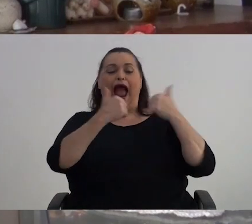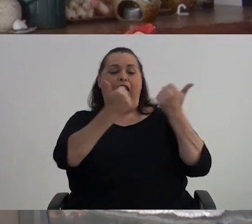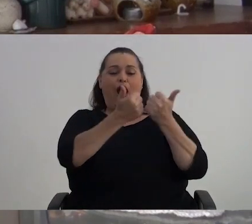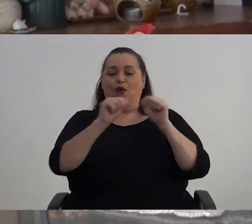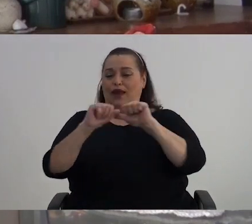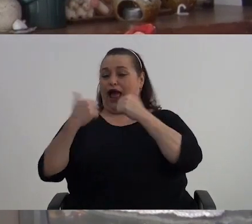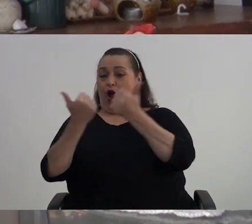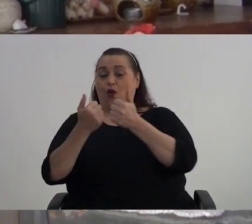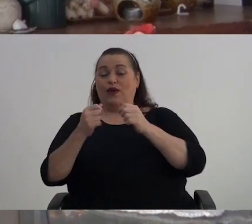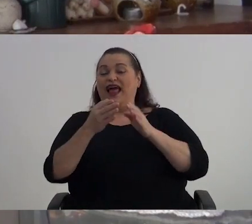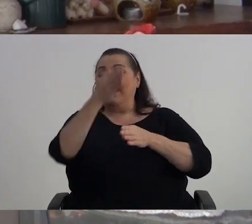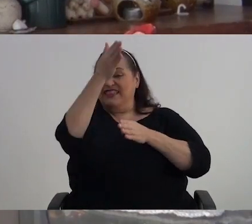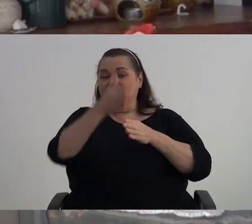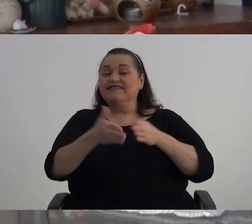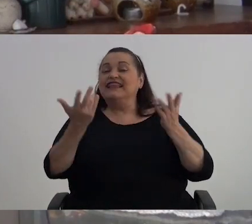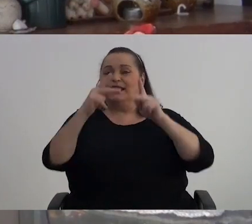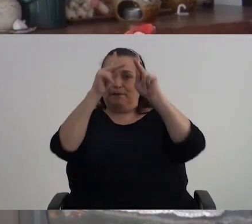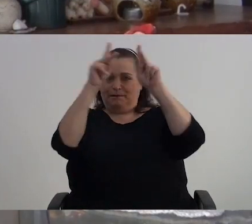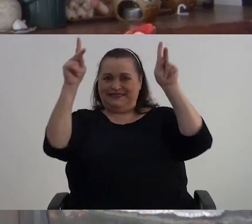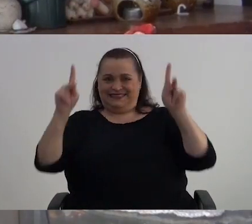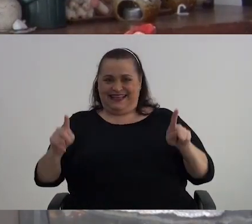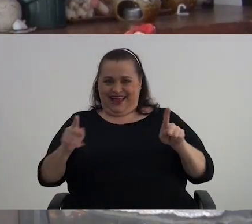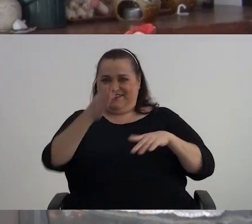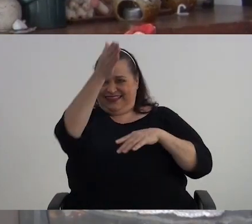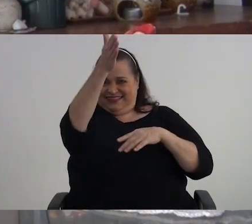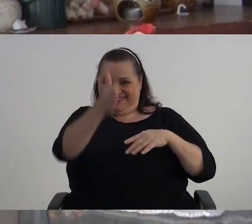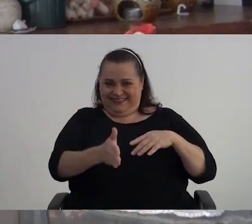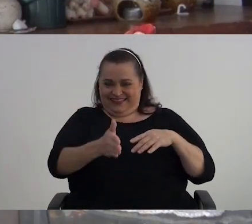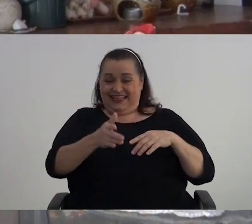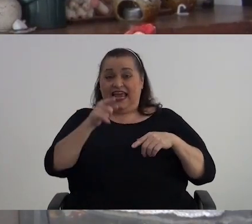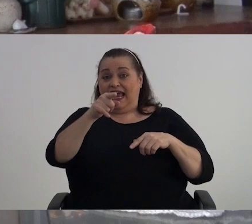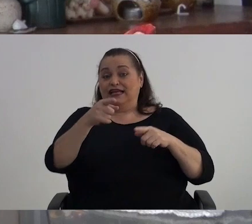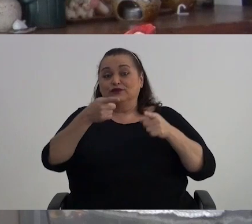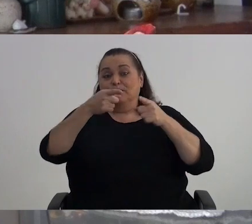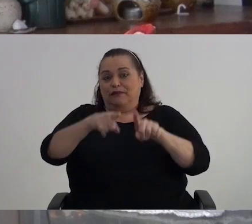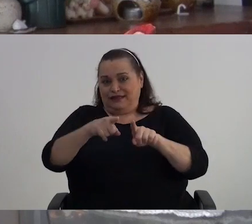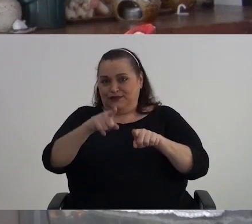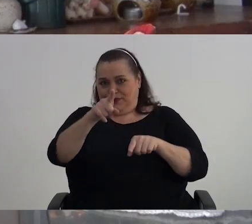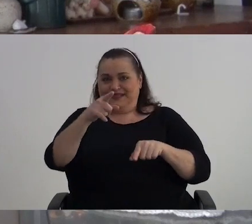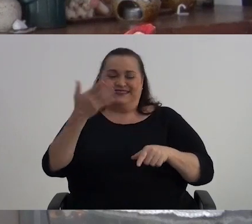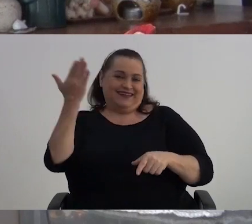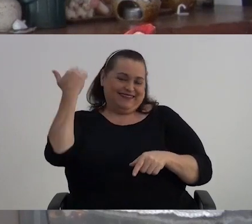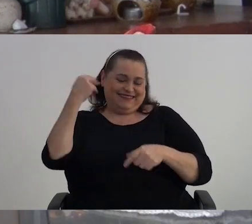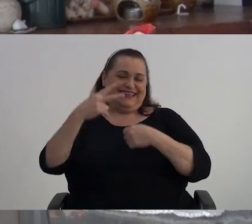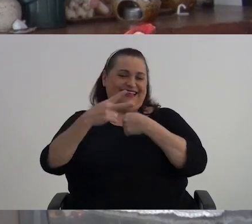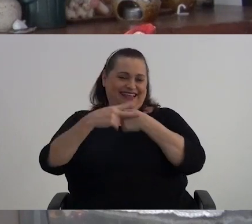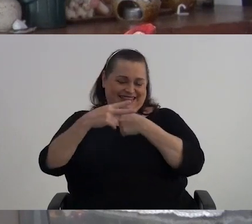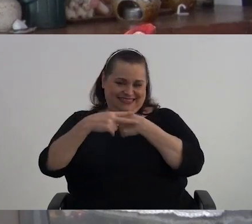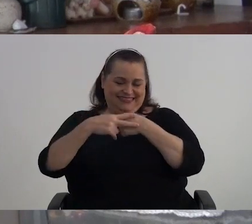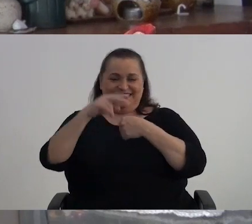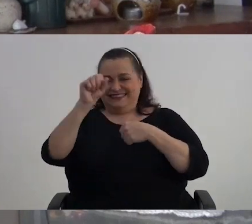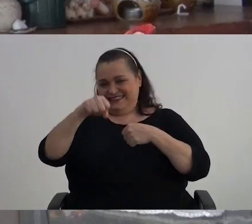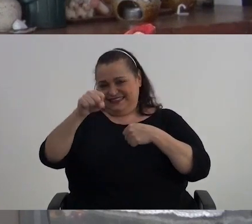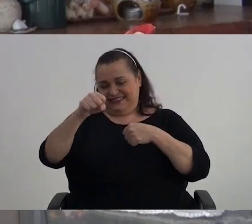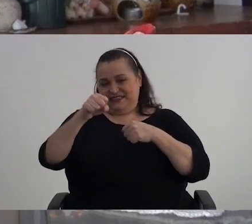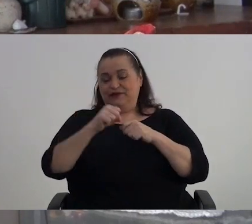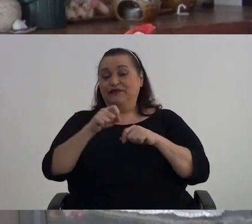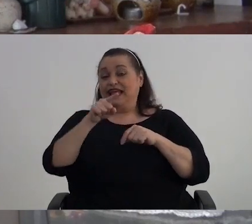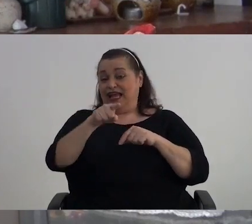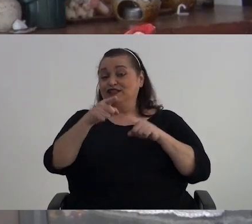la otra Era nada más El pizarrón Y eso fue Bueno Pero ahí Habían muchas Las culebras Y